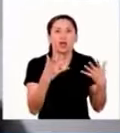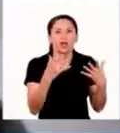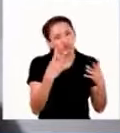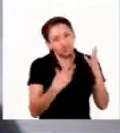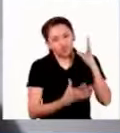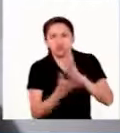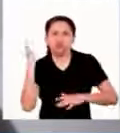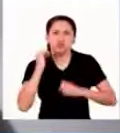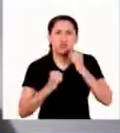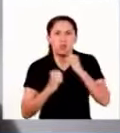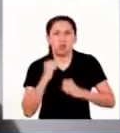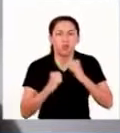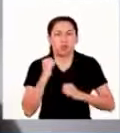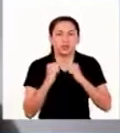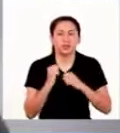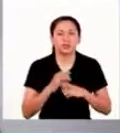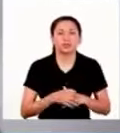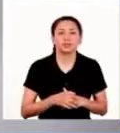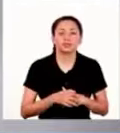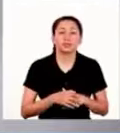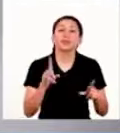Y así escaparías.